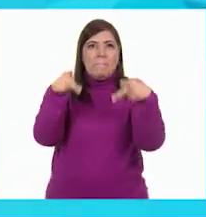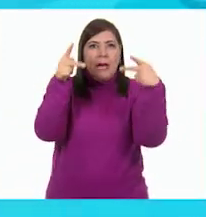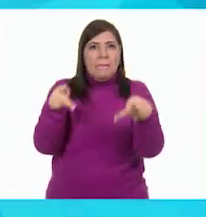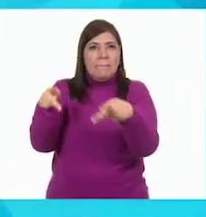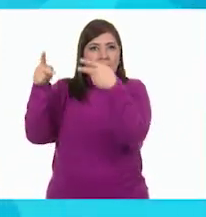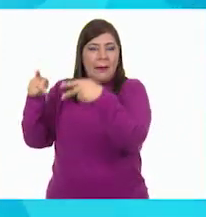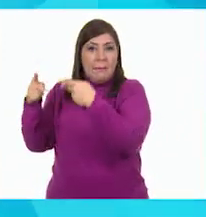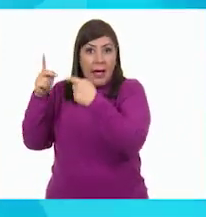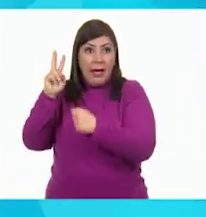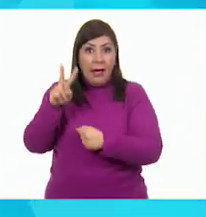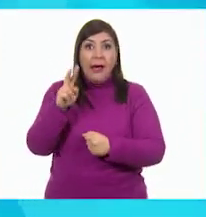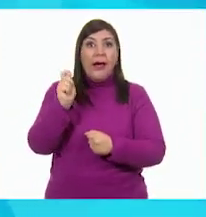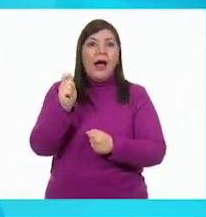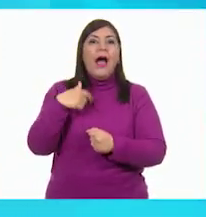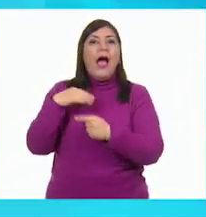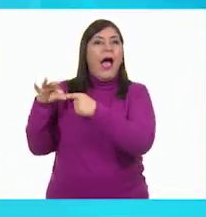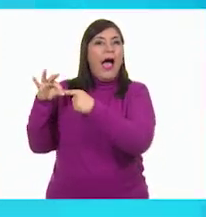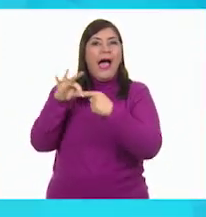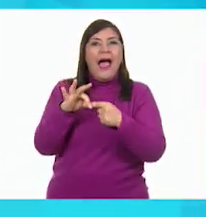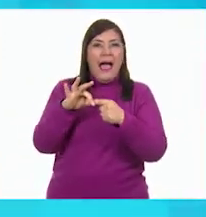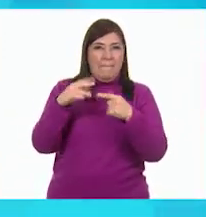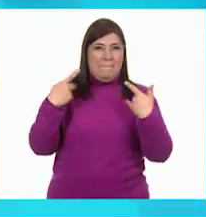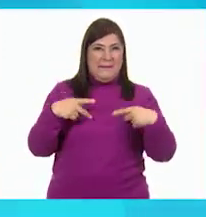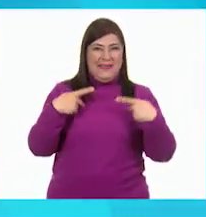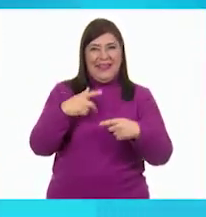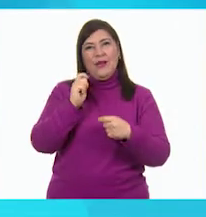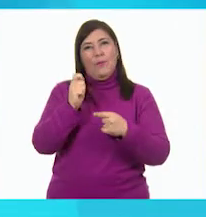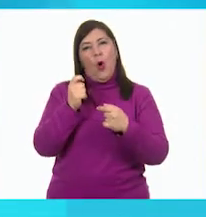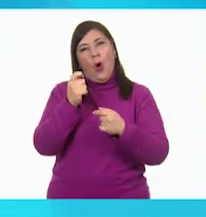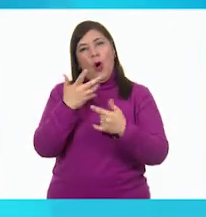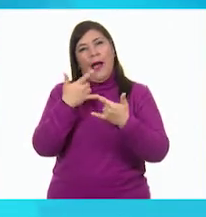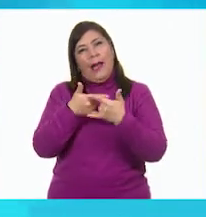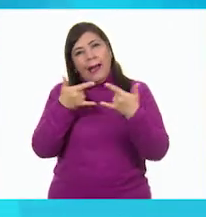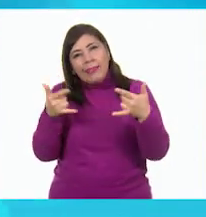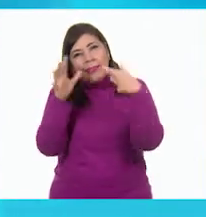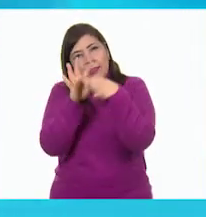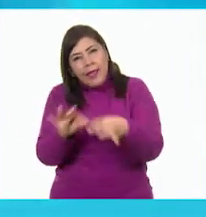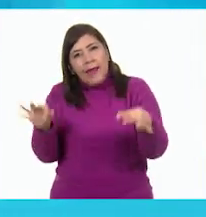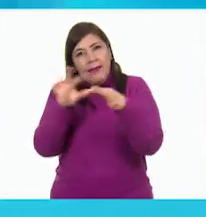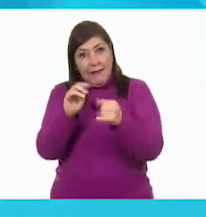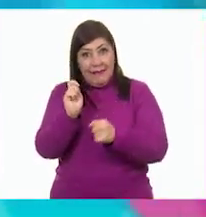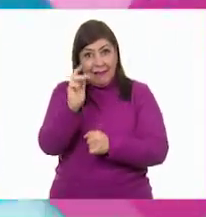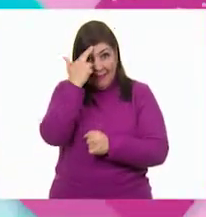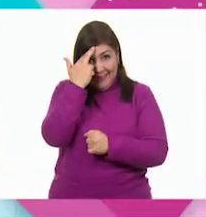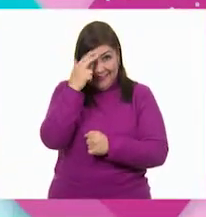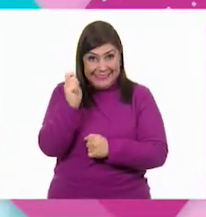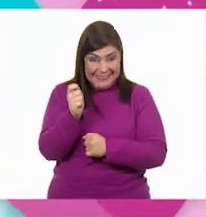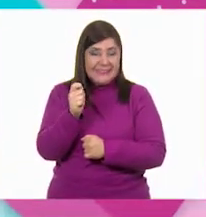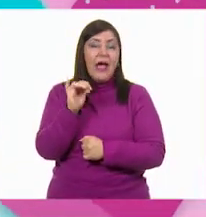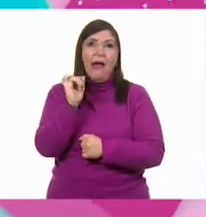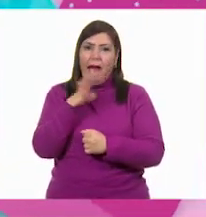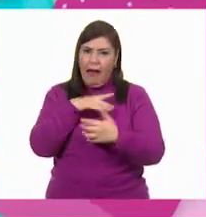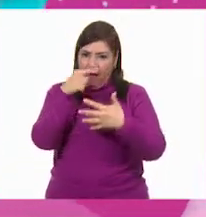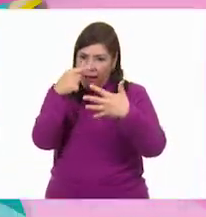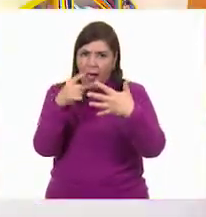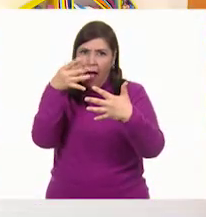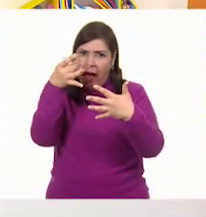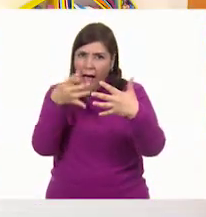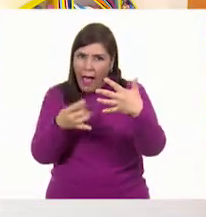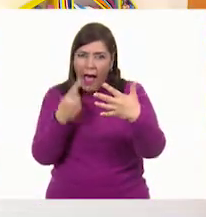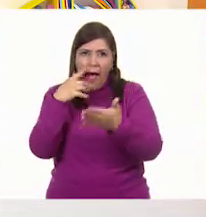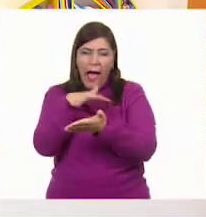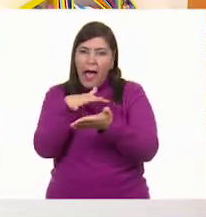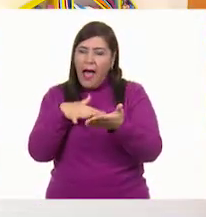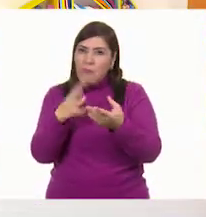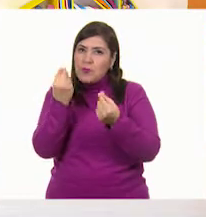Espectacular que hasta trajemos a un cuentacuentos. ¿Te acuerdas? Sí. Hemos leído mucho, ¿no, maestra? Sí, ya leímos bastante.